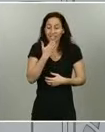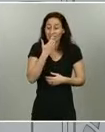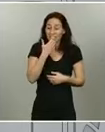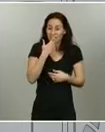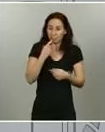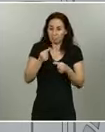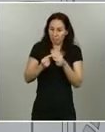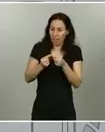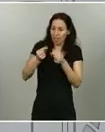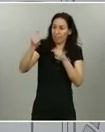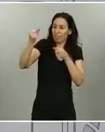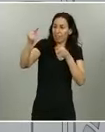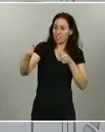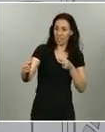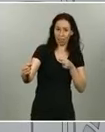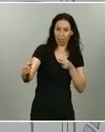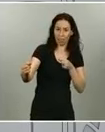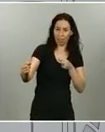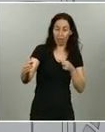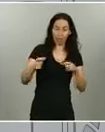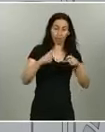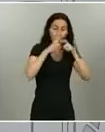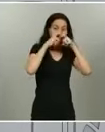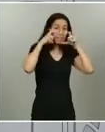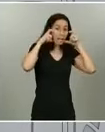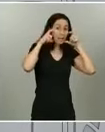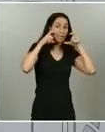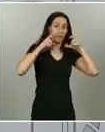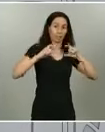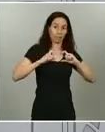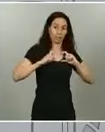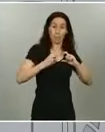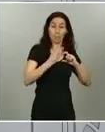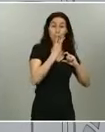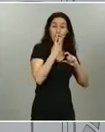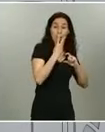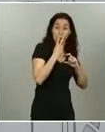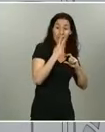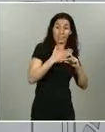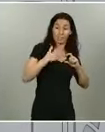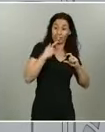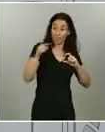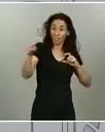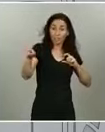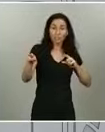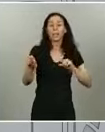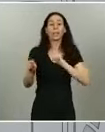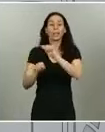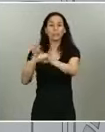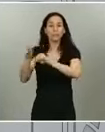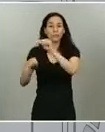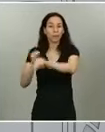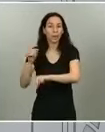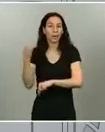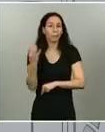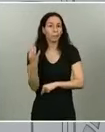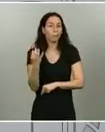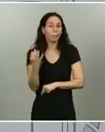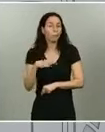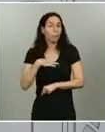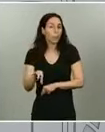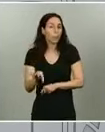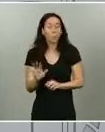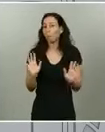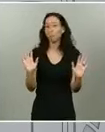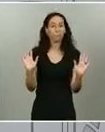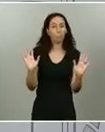de quitarse la mascarilla para fumar vaya a hacer que otros puedan infectarse más mientras se mantengan las distancias adecuadas o